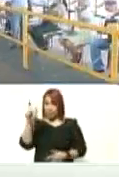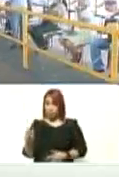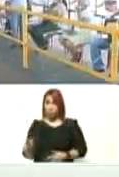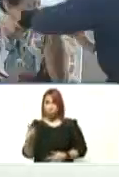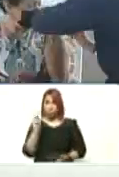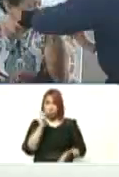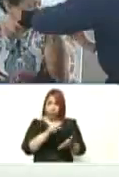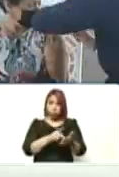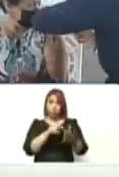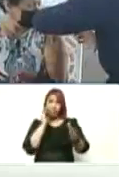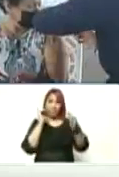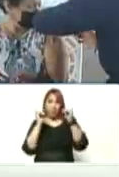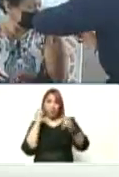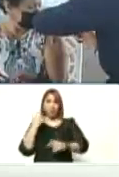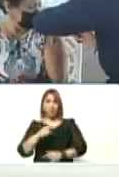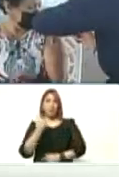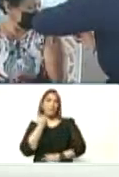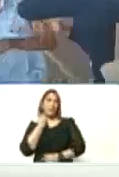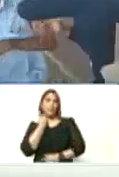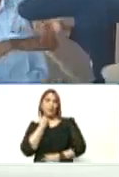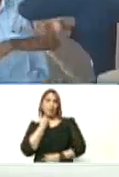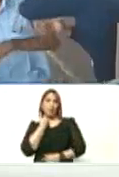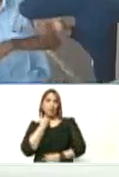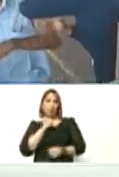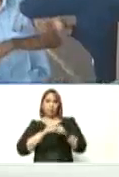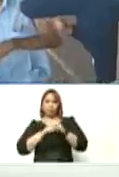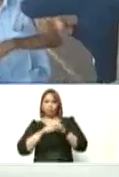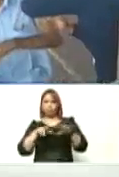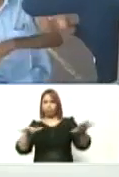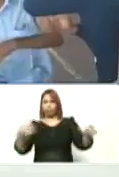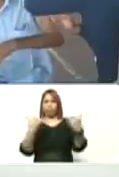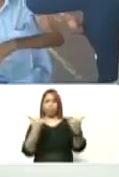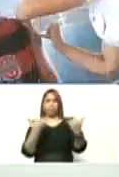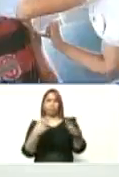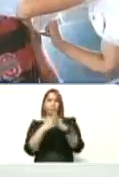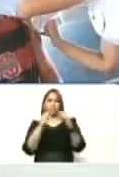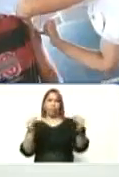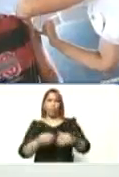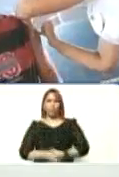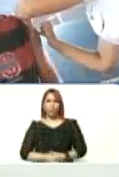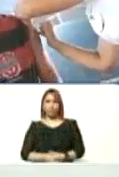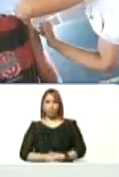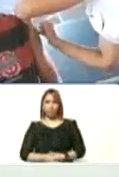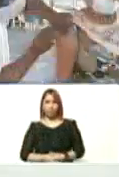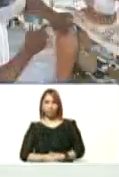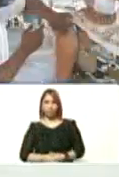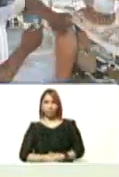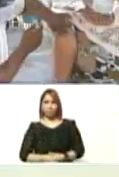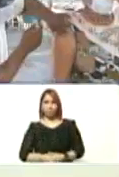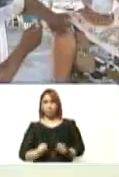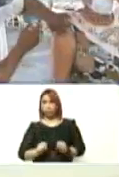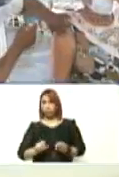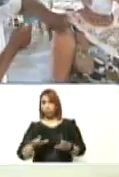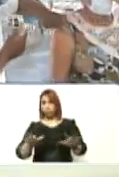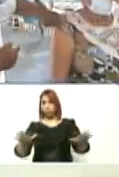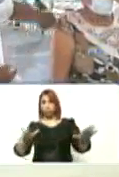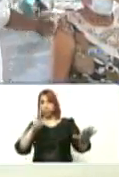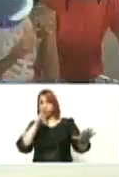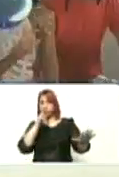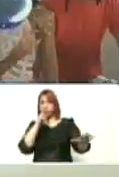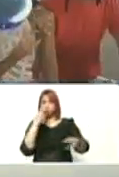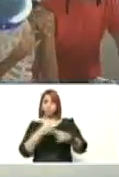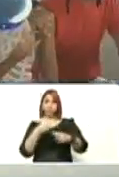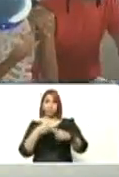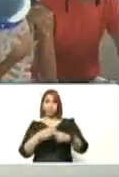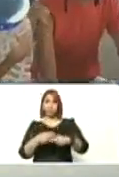presentes tenía Omicron y rum todos tienen Omicron ahora el Omicron es muy contagioso muy